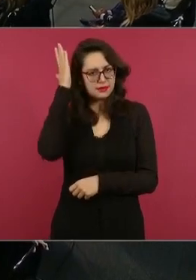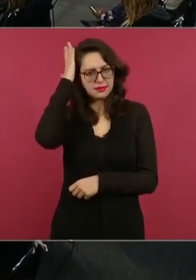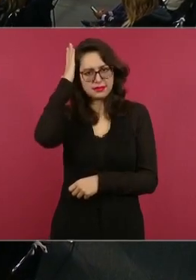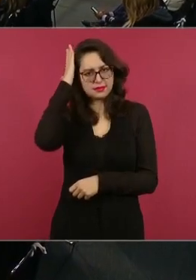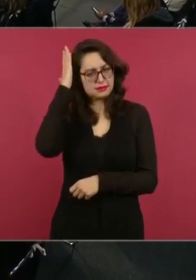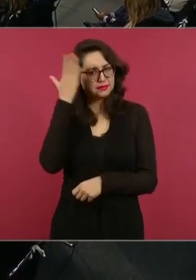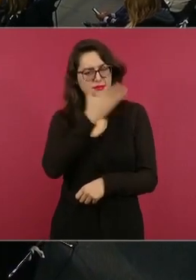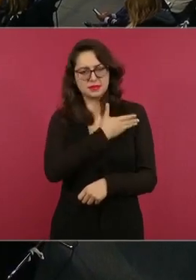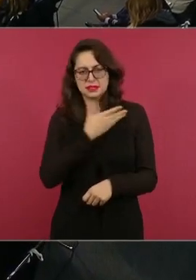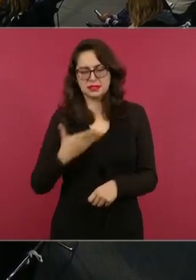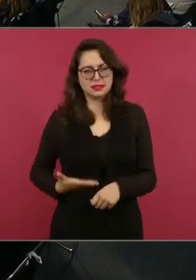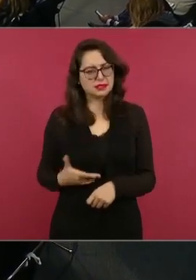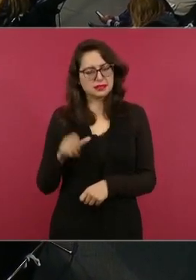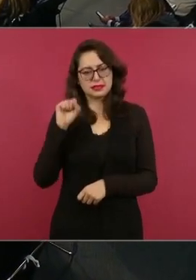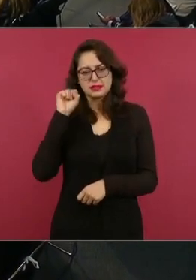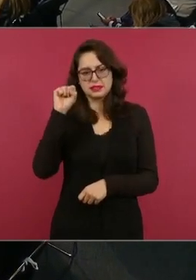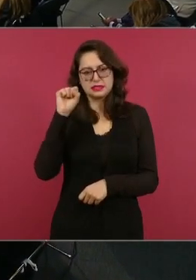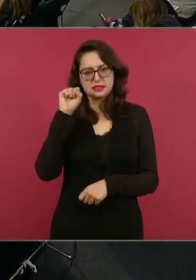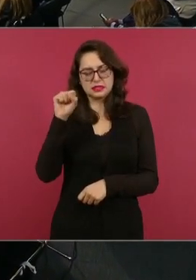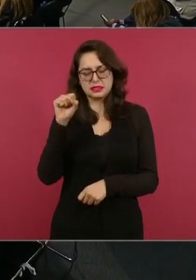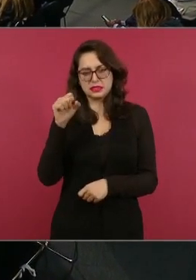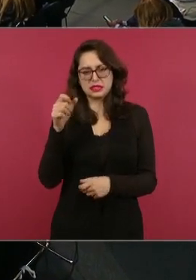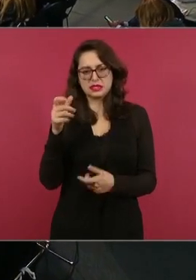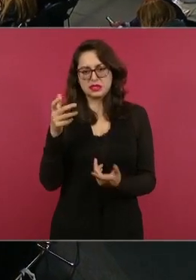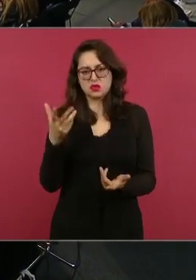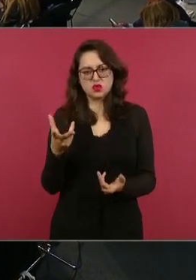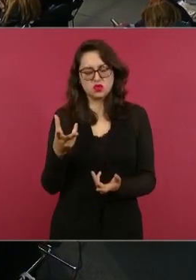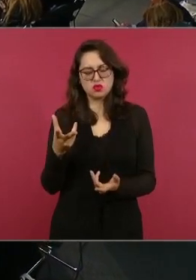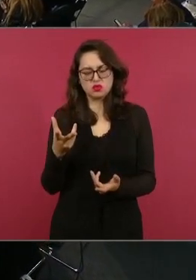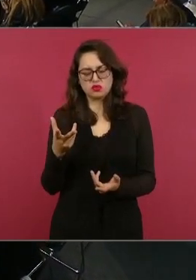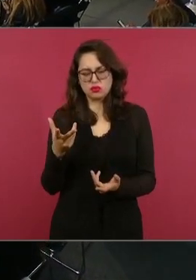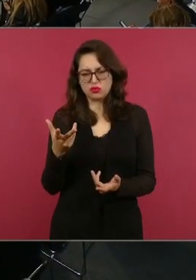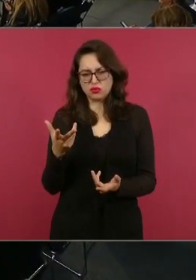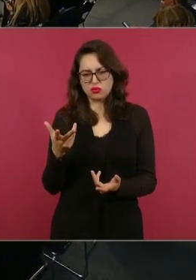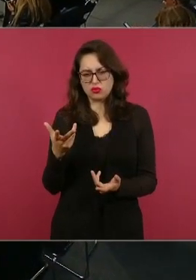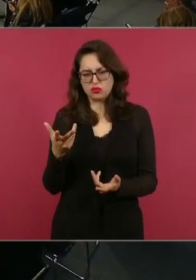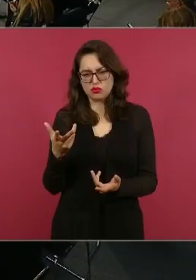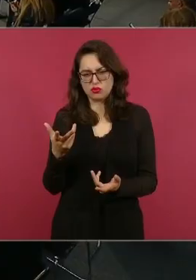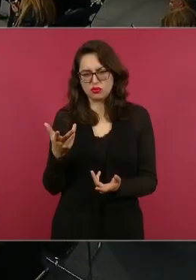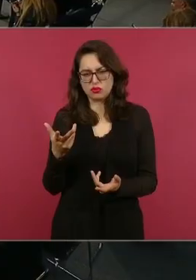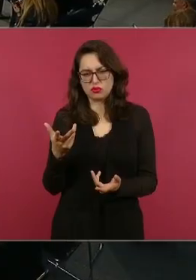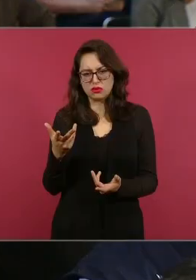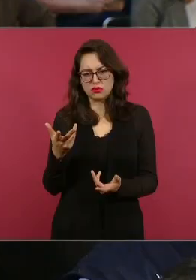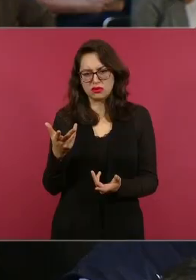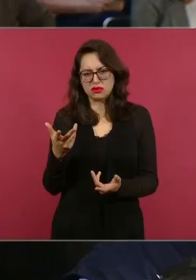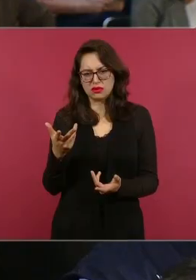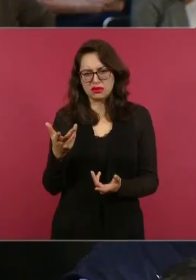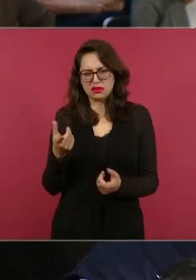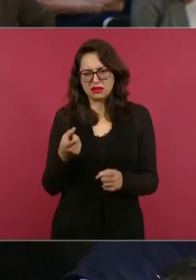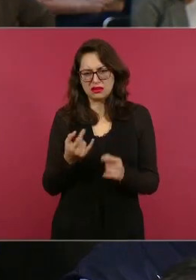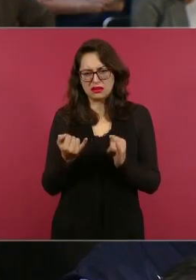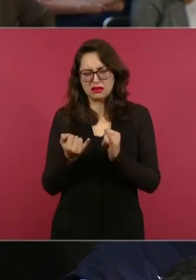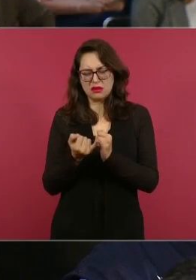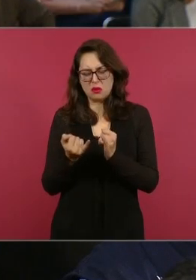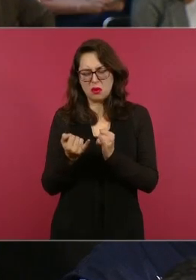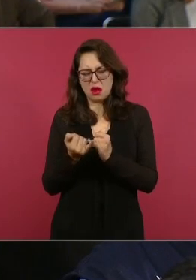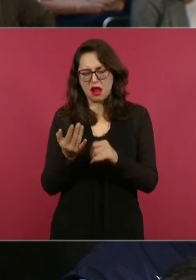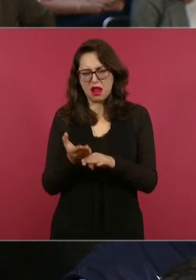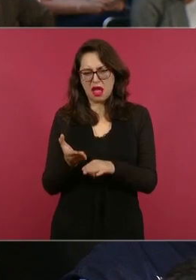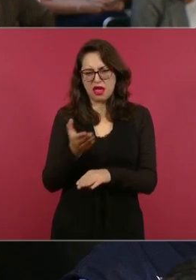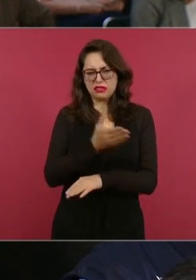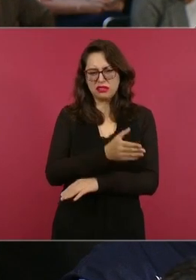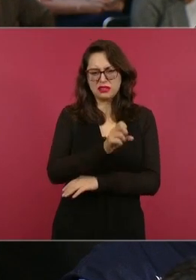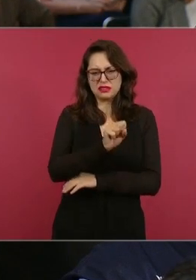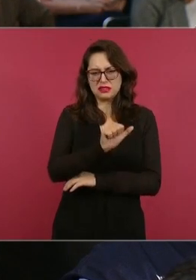injusticias aplicadas por Salín de Gortari en 1991 a los trabajadores maniobristas